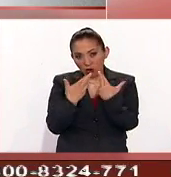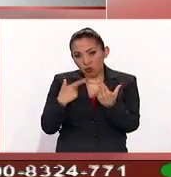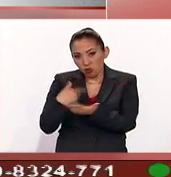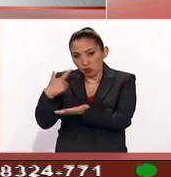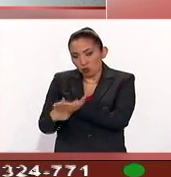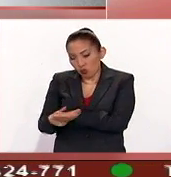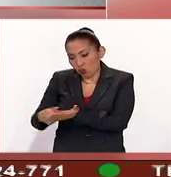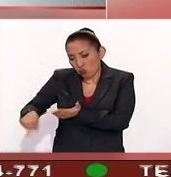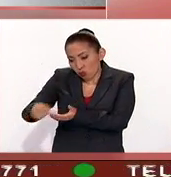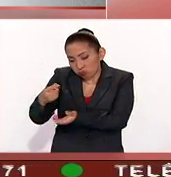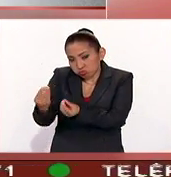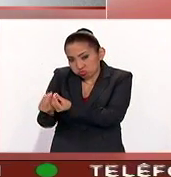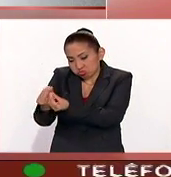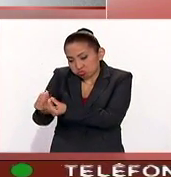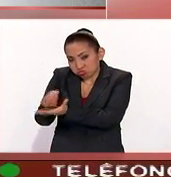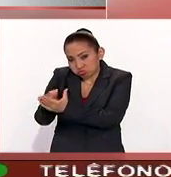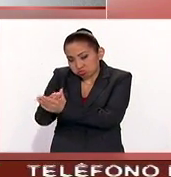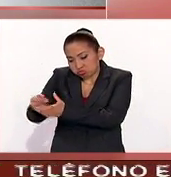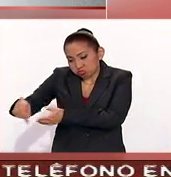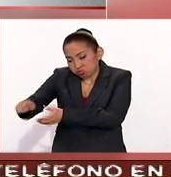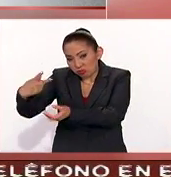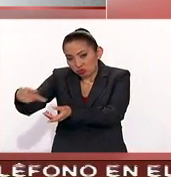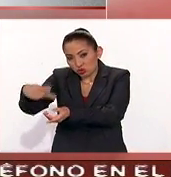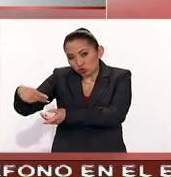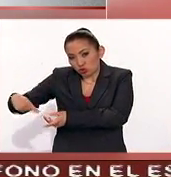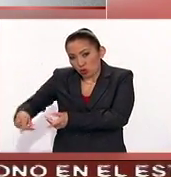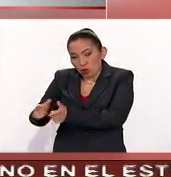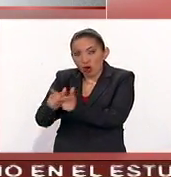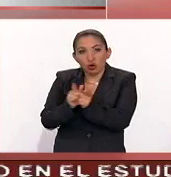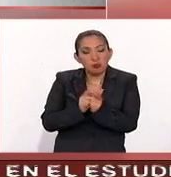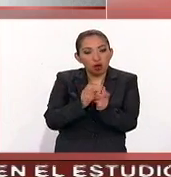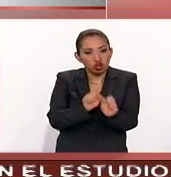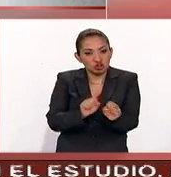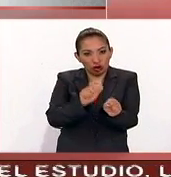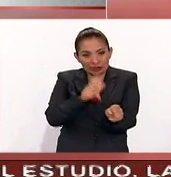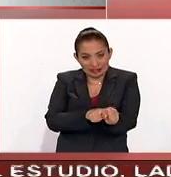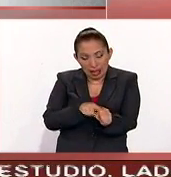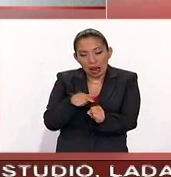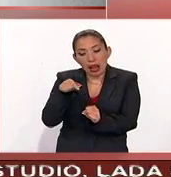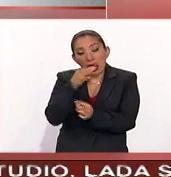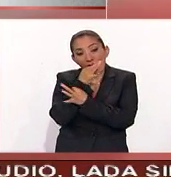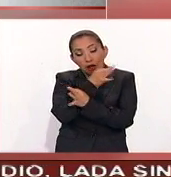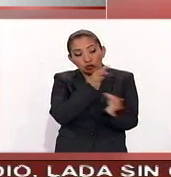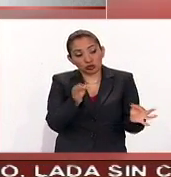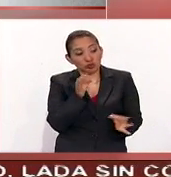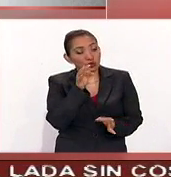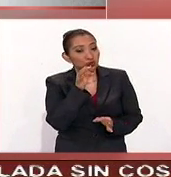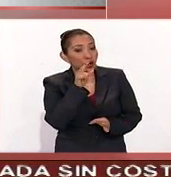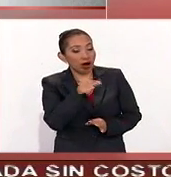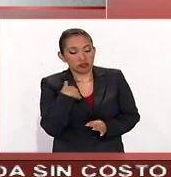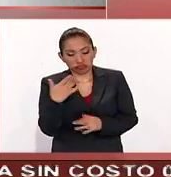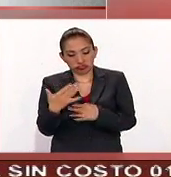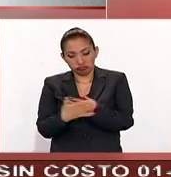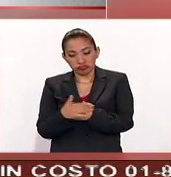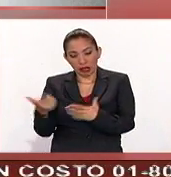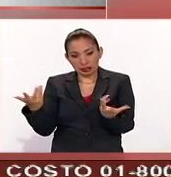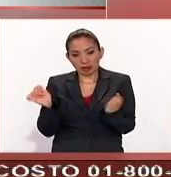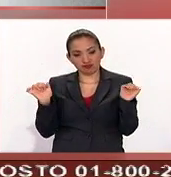internas de las principales fuerzas. El Partido Socialista ha anunciado un evento